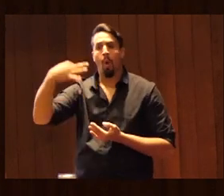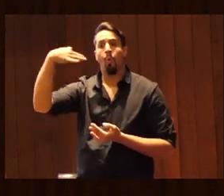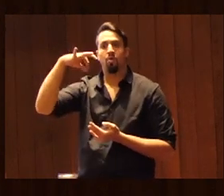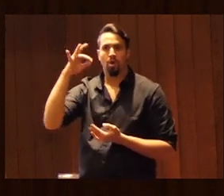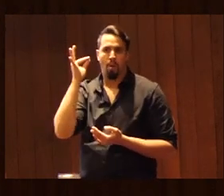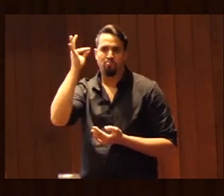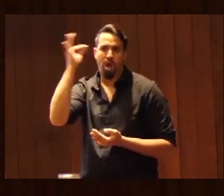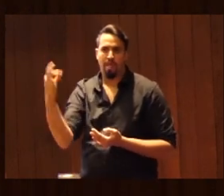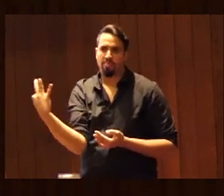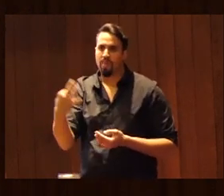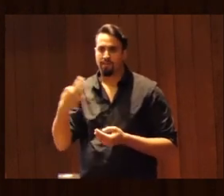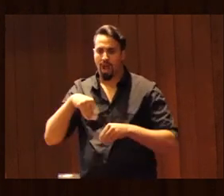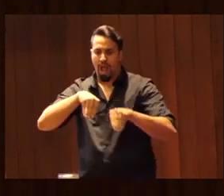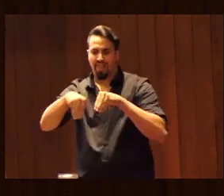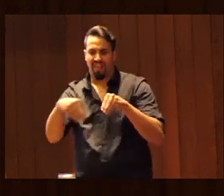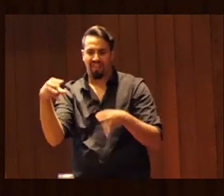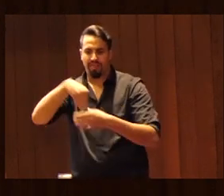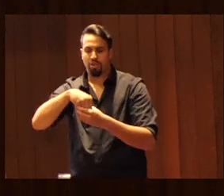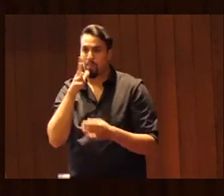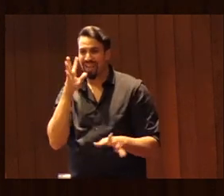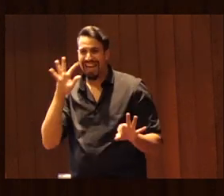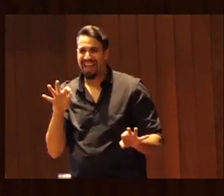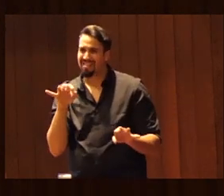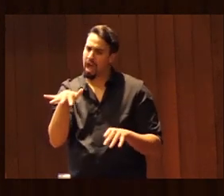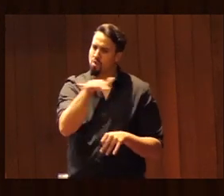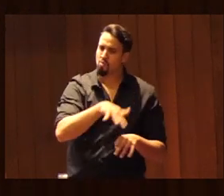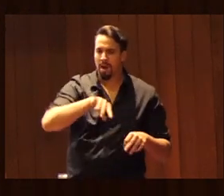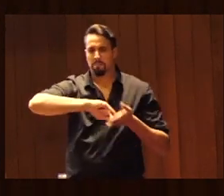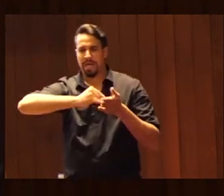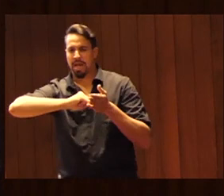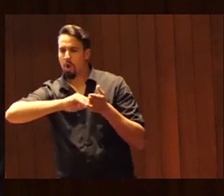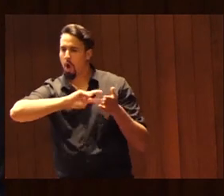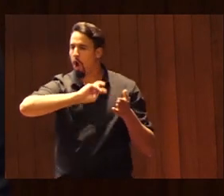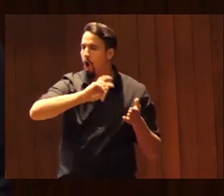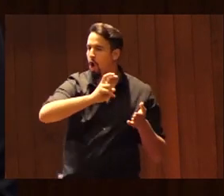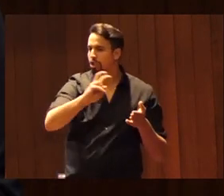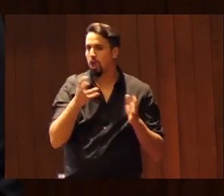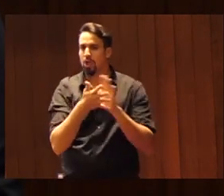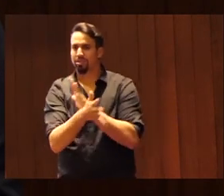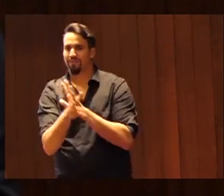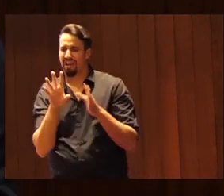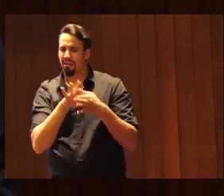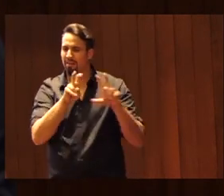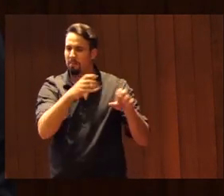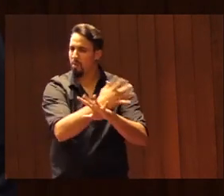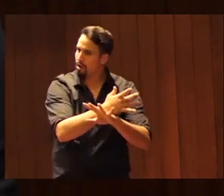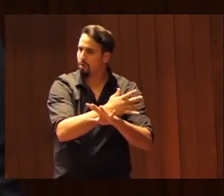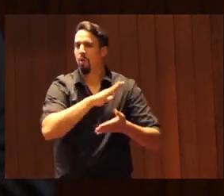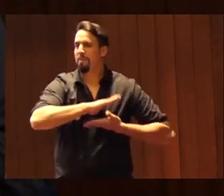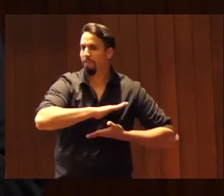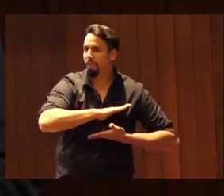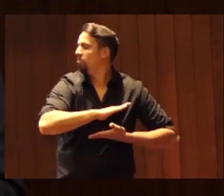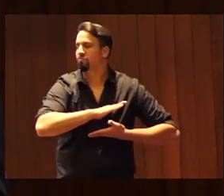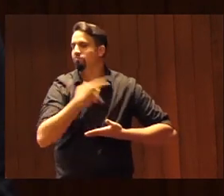mujeres en el ajedrez, pues porque tienen lugar otros mecanismos que no tienen que ver solo con el juego, con las capacidades, sino